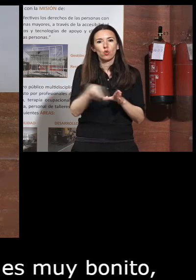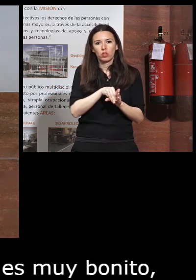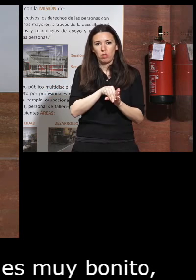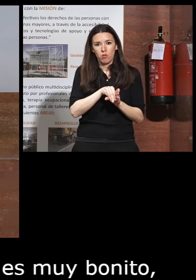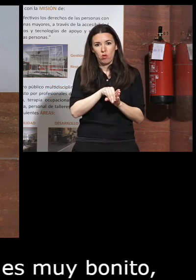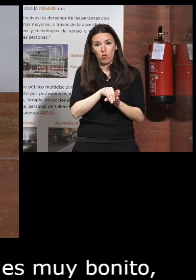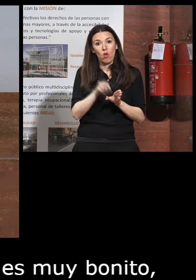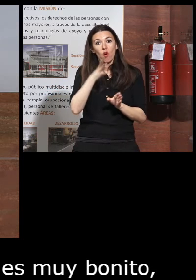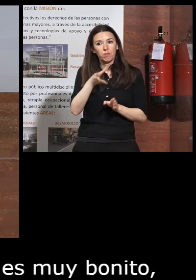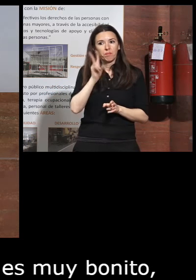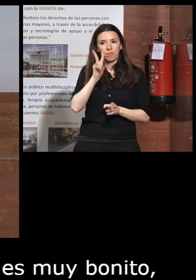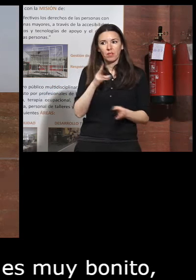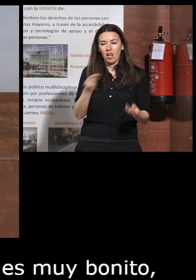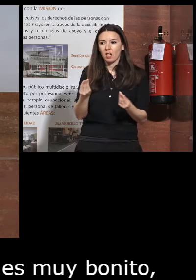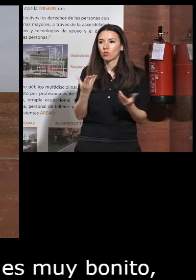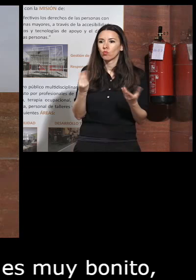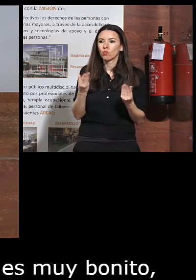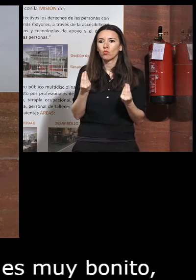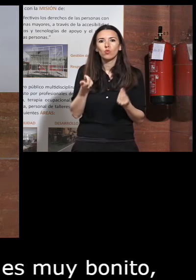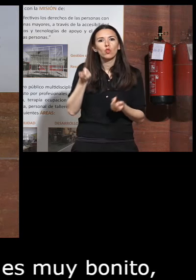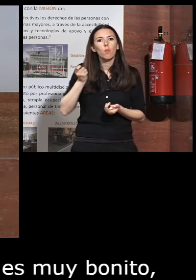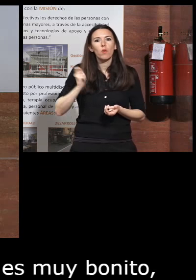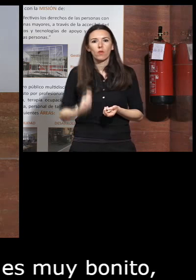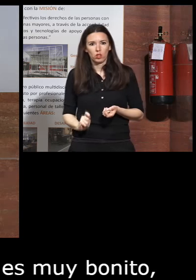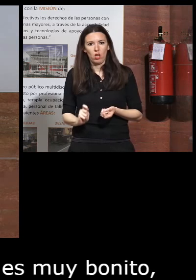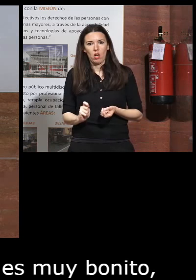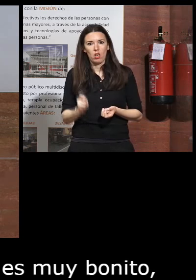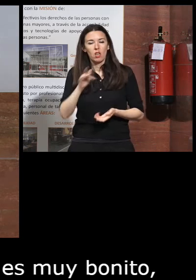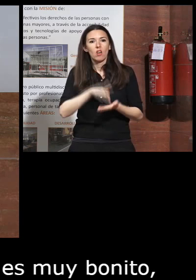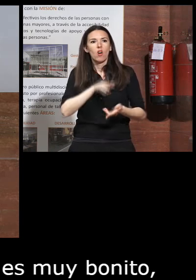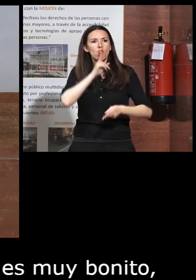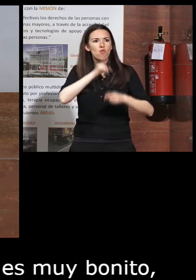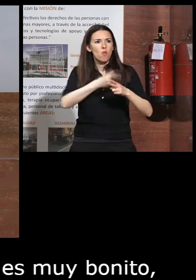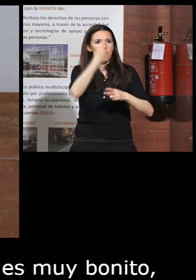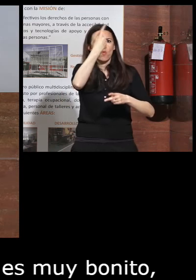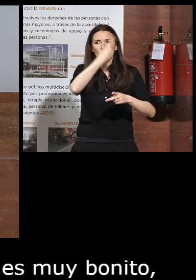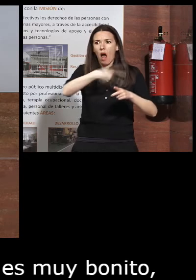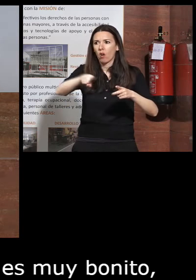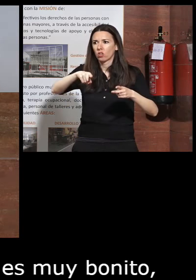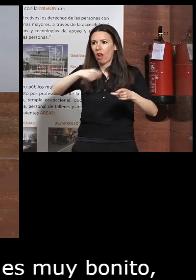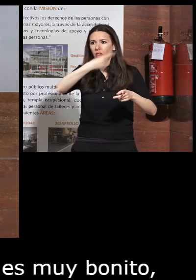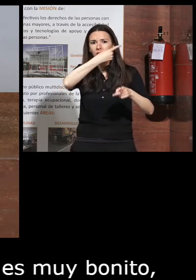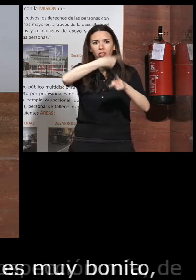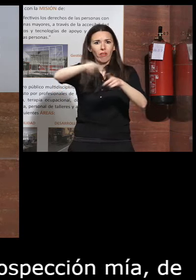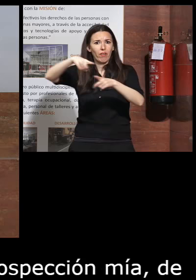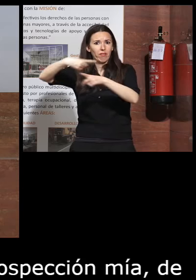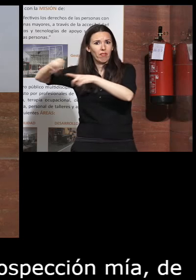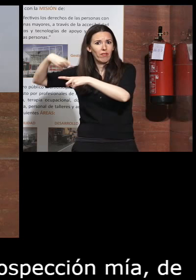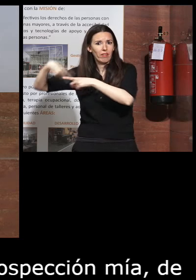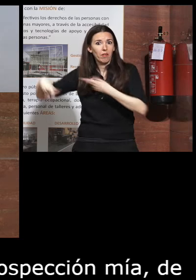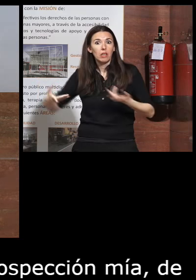porque yo veo que aquí somos muchos profesionales y cada vez llamamos a una cosa de una determinada manera